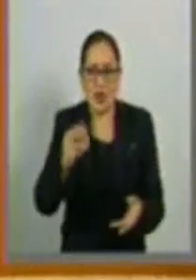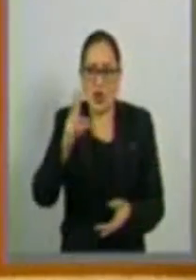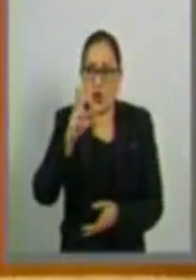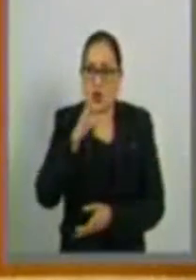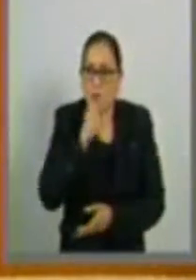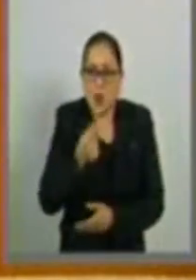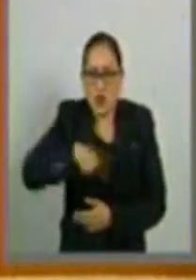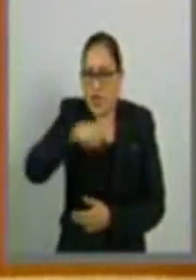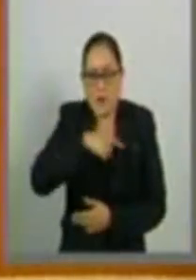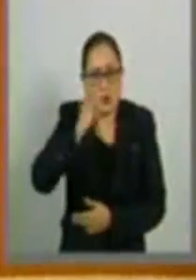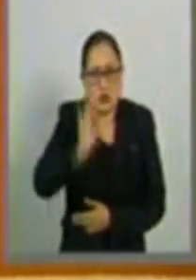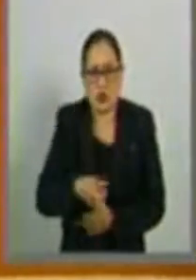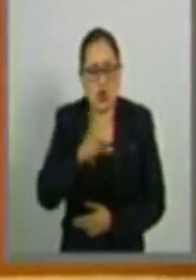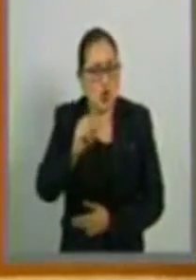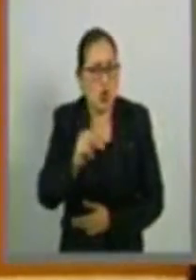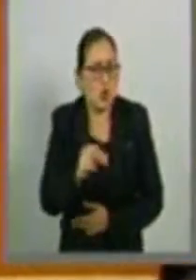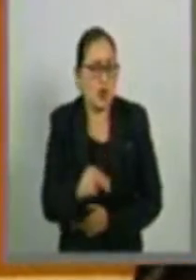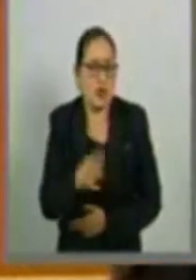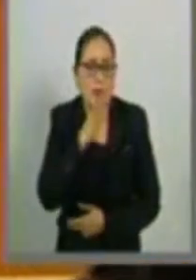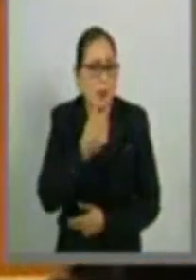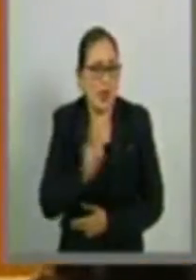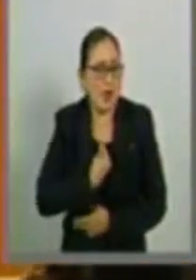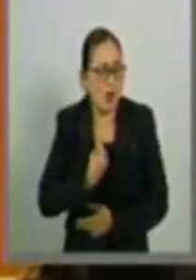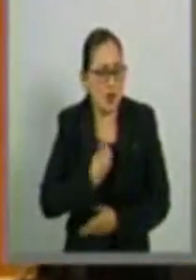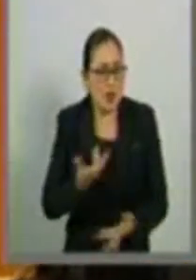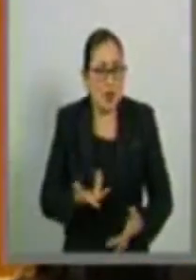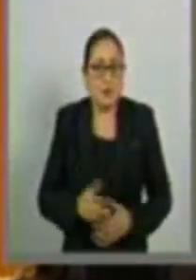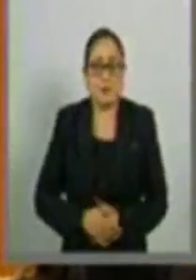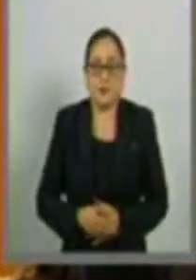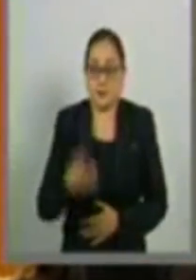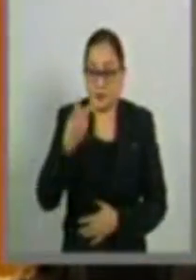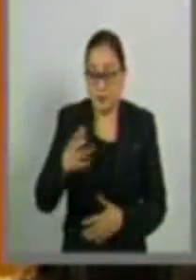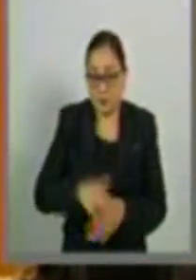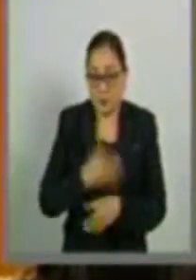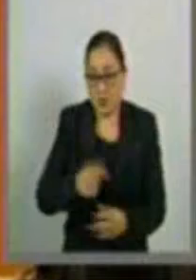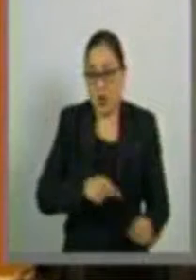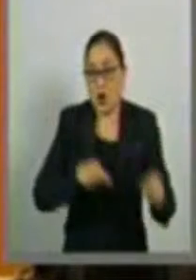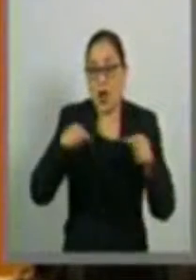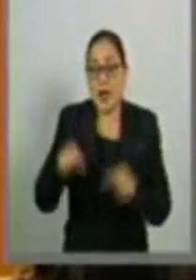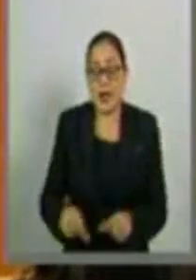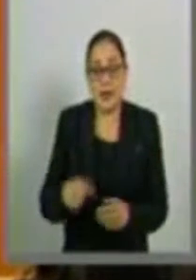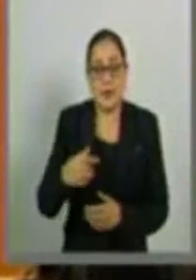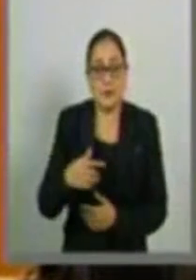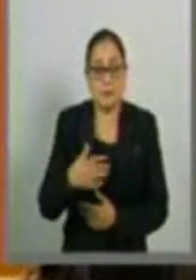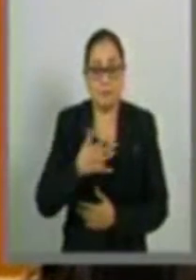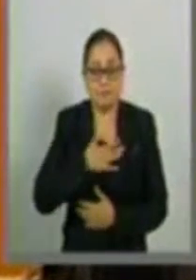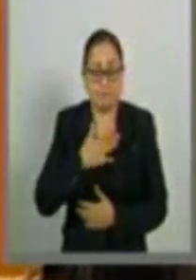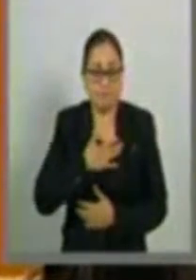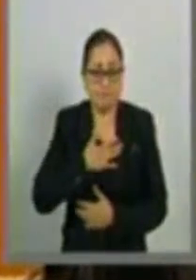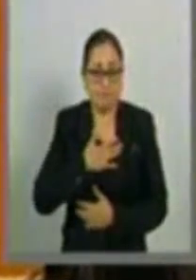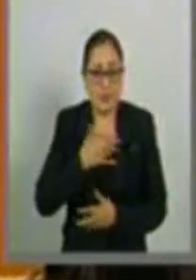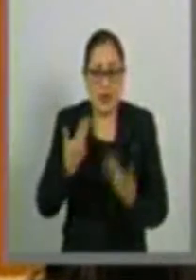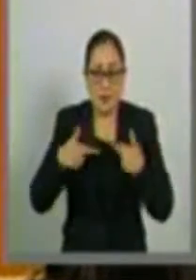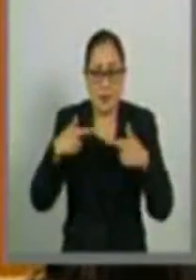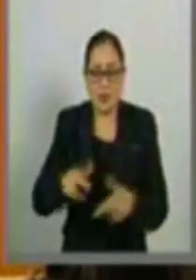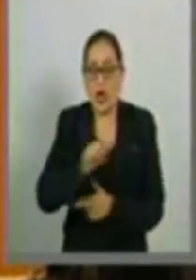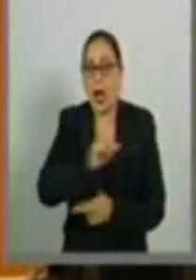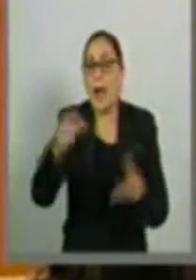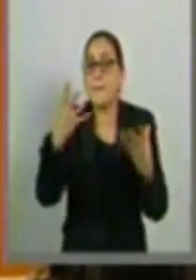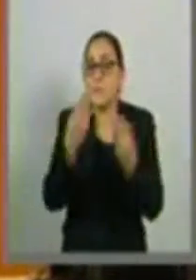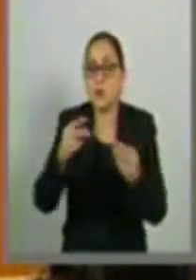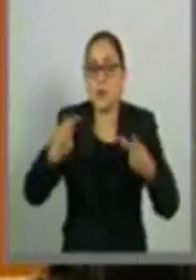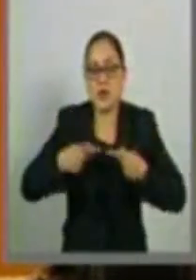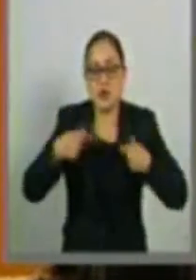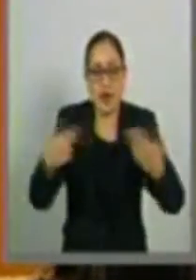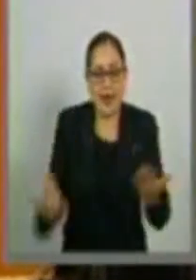puede tolerar esto no puede seguir así y por eso desde aquí a nombre de muchos calicienses que